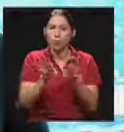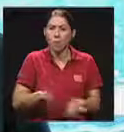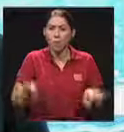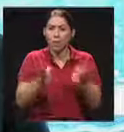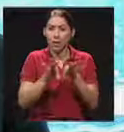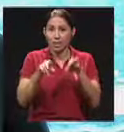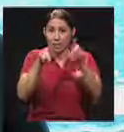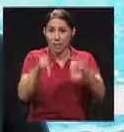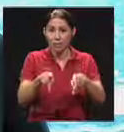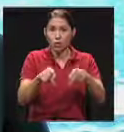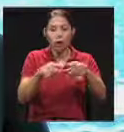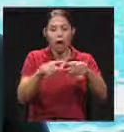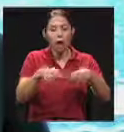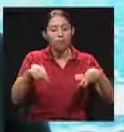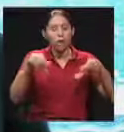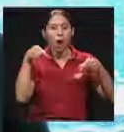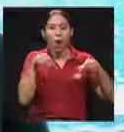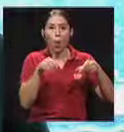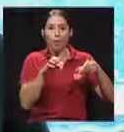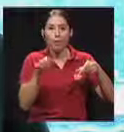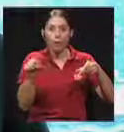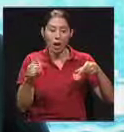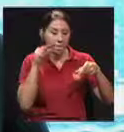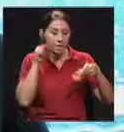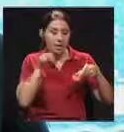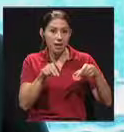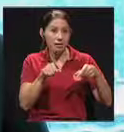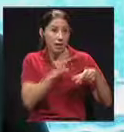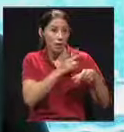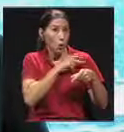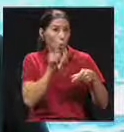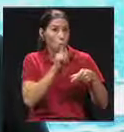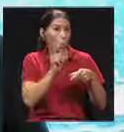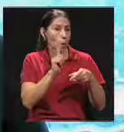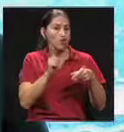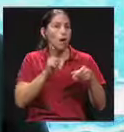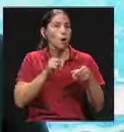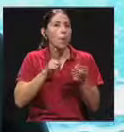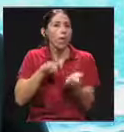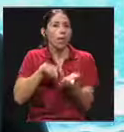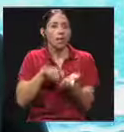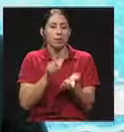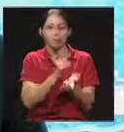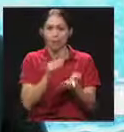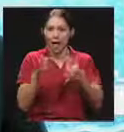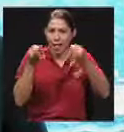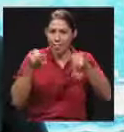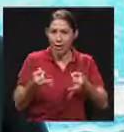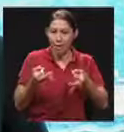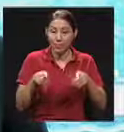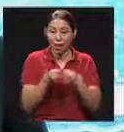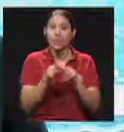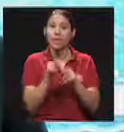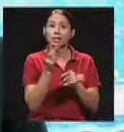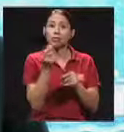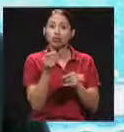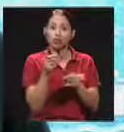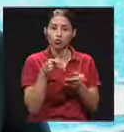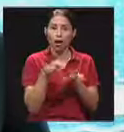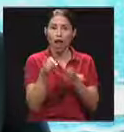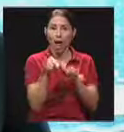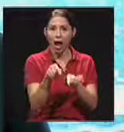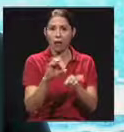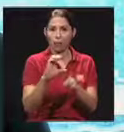reciba la orden patronal que verifique que el patrono no está amoroso, que es un patrono al día, y que el salario que se reporta sea el adecuado,